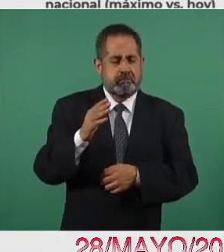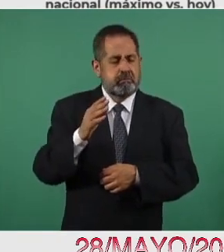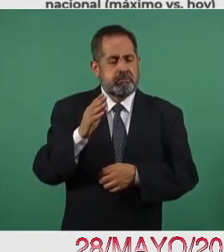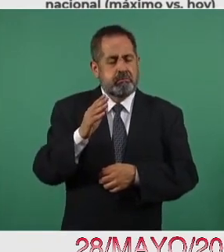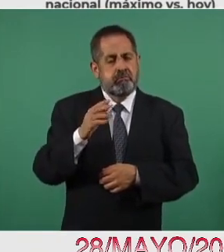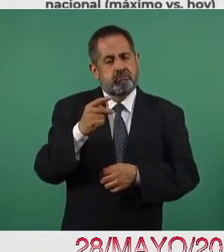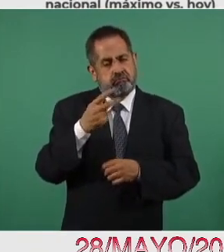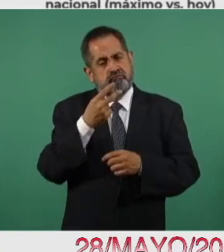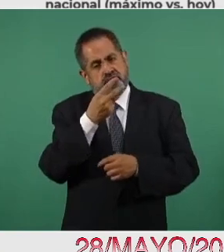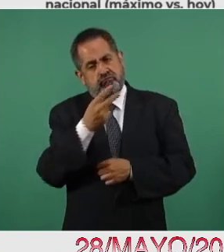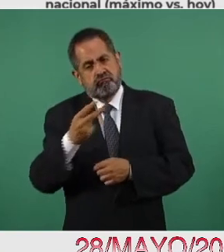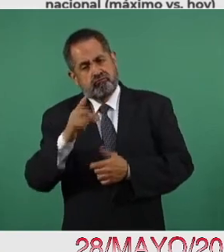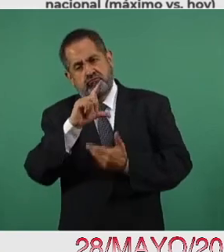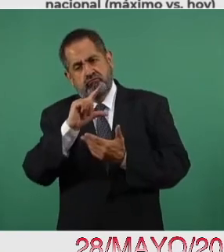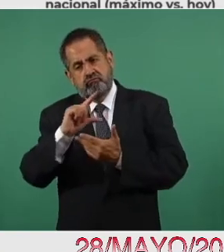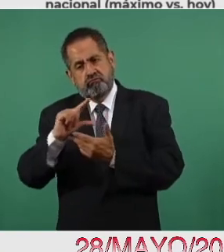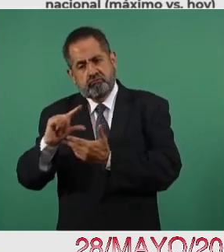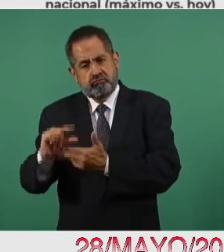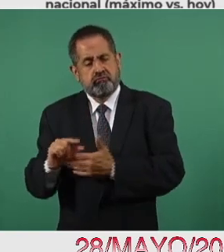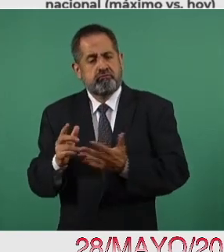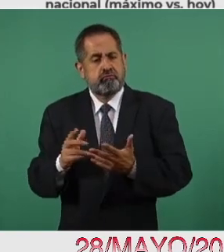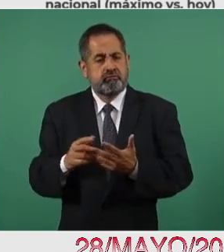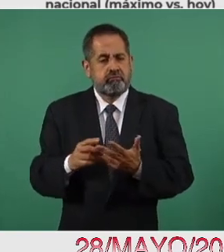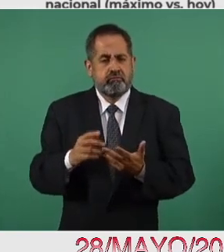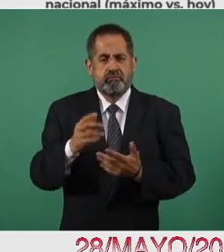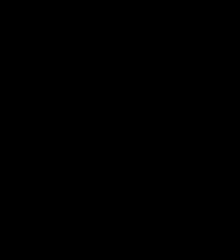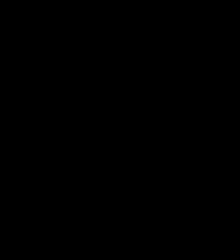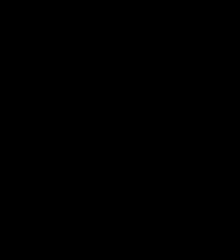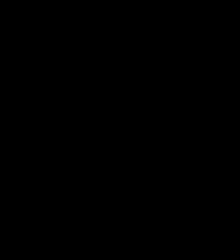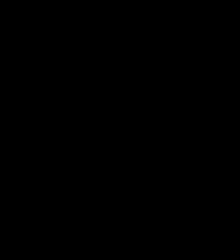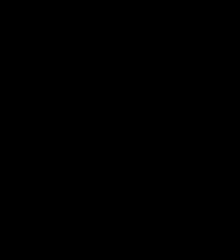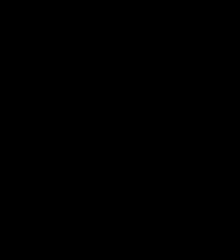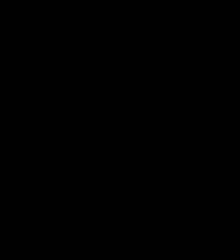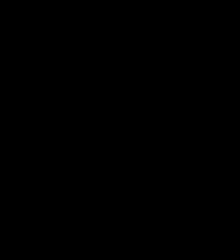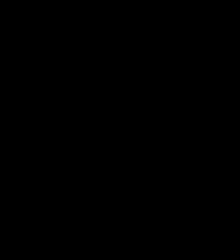de nueve décimos prácticamente.